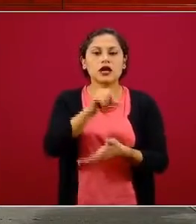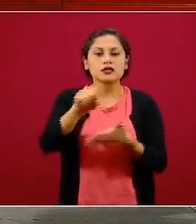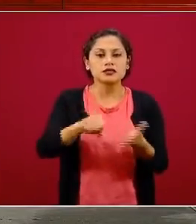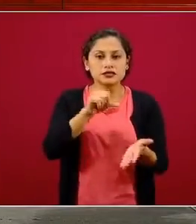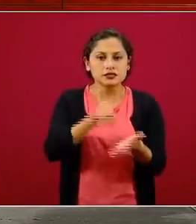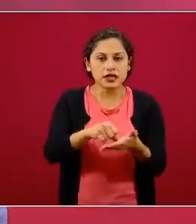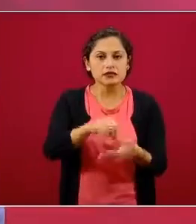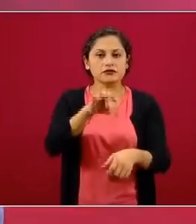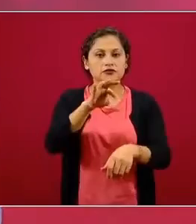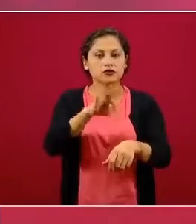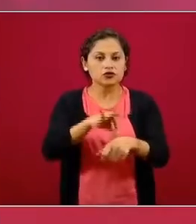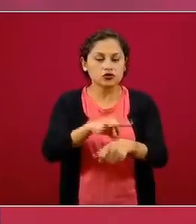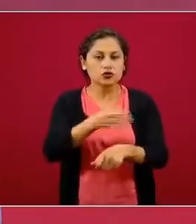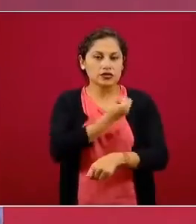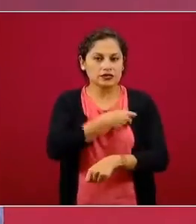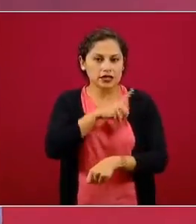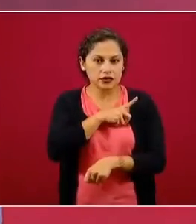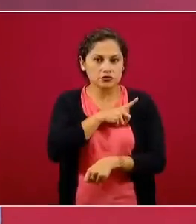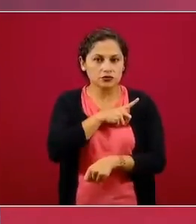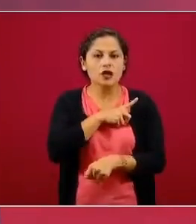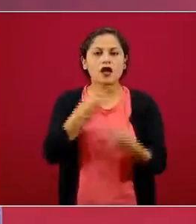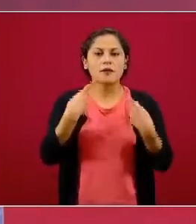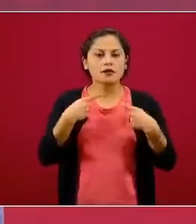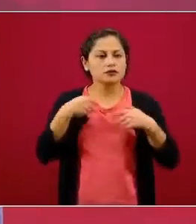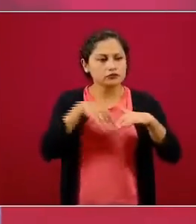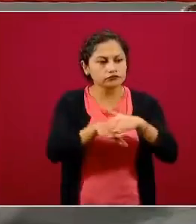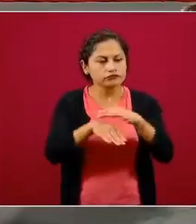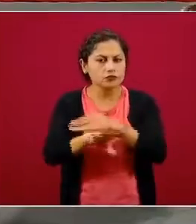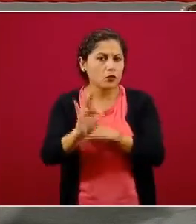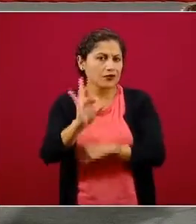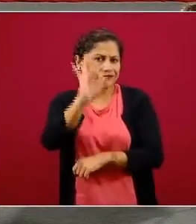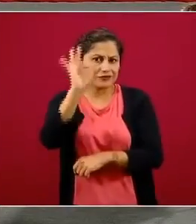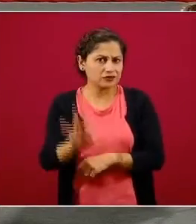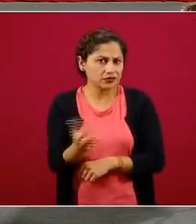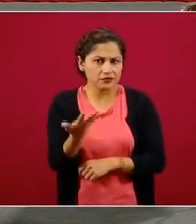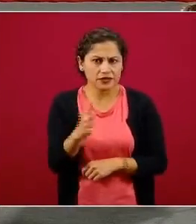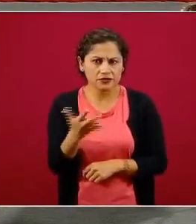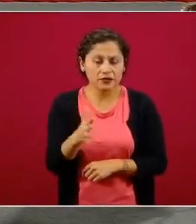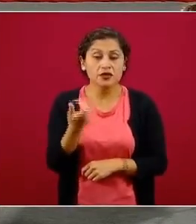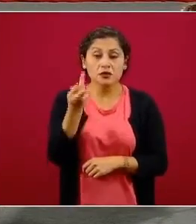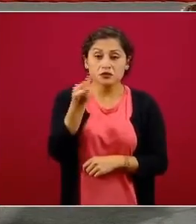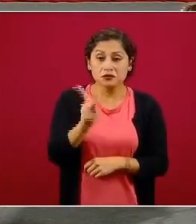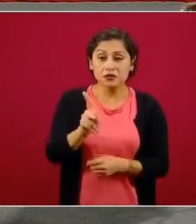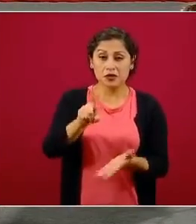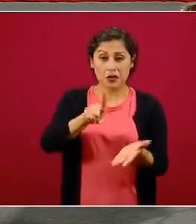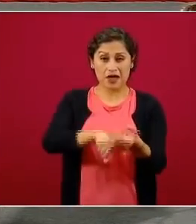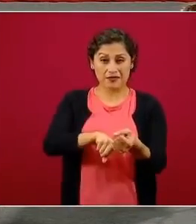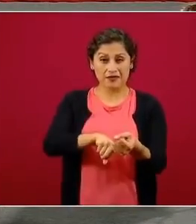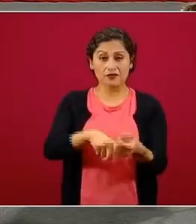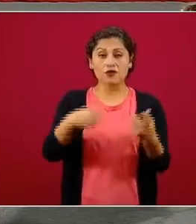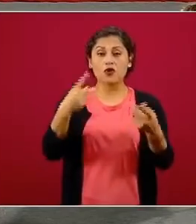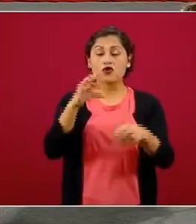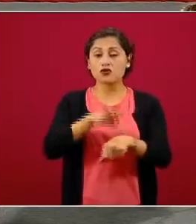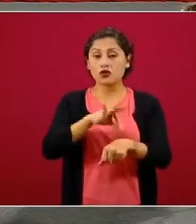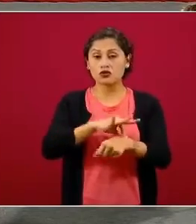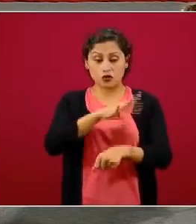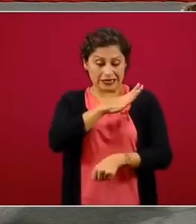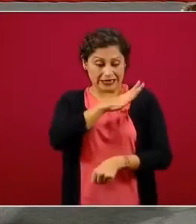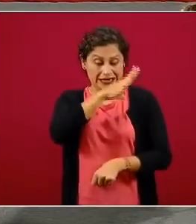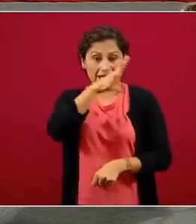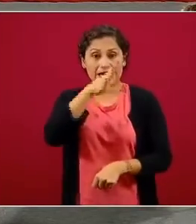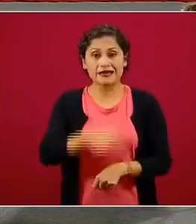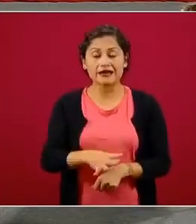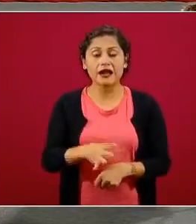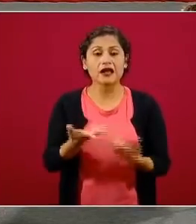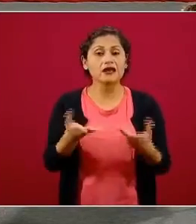farmacias. Pero son modelos de atención fragmentados, limitados, con un alcance y una visión muy pragmática de la consulta